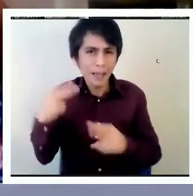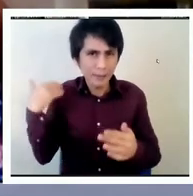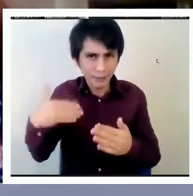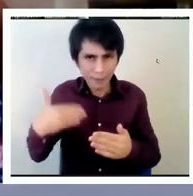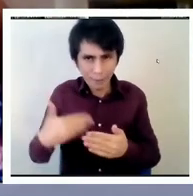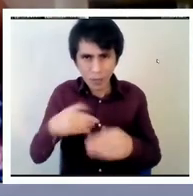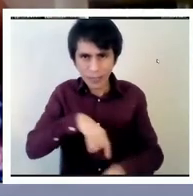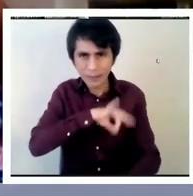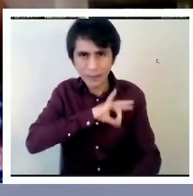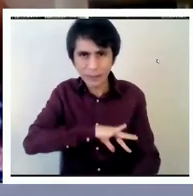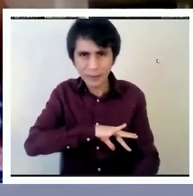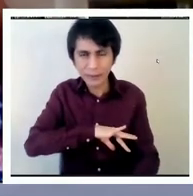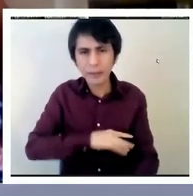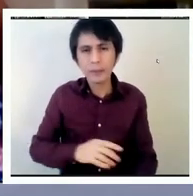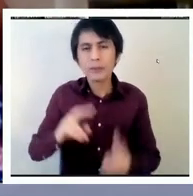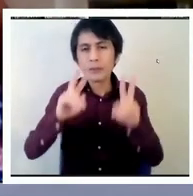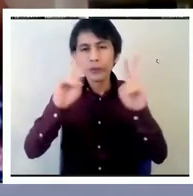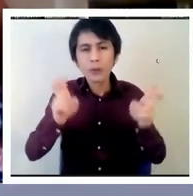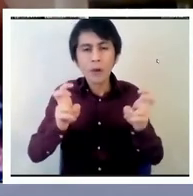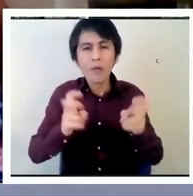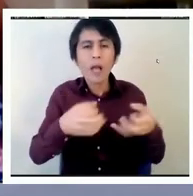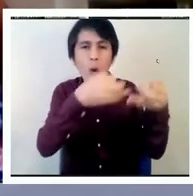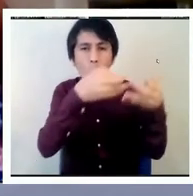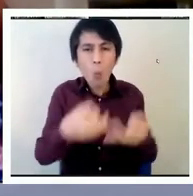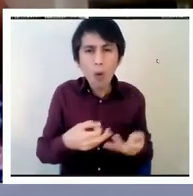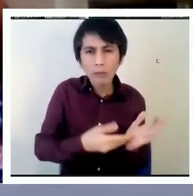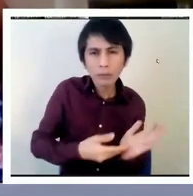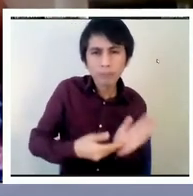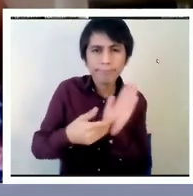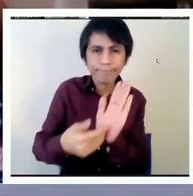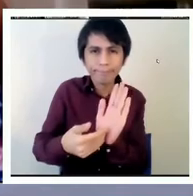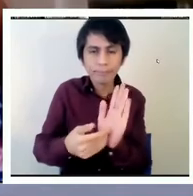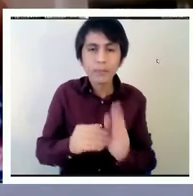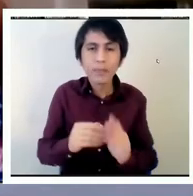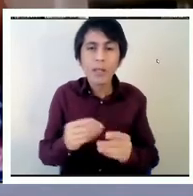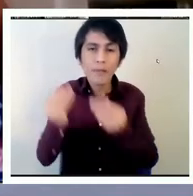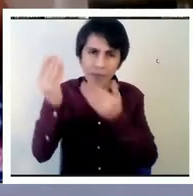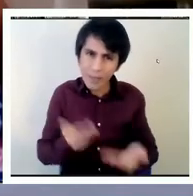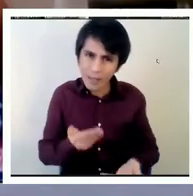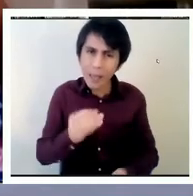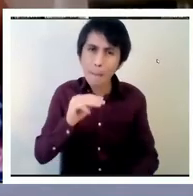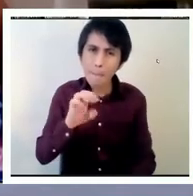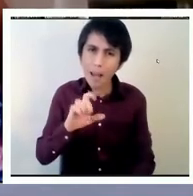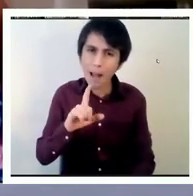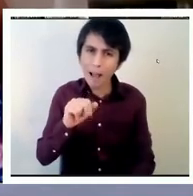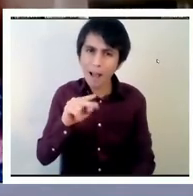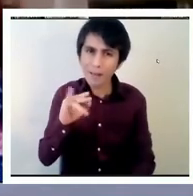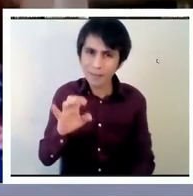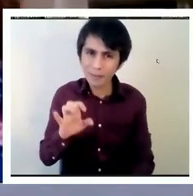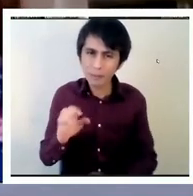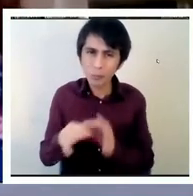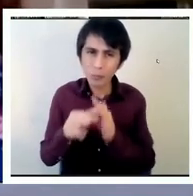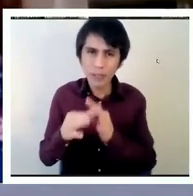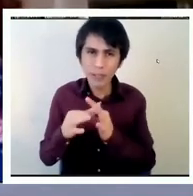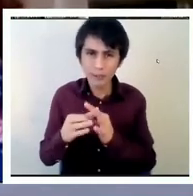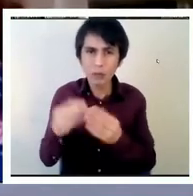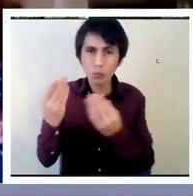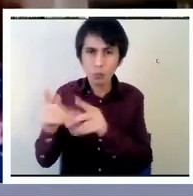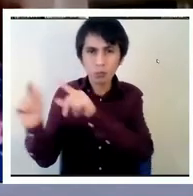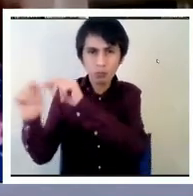al respecto de la rendición de cuentas. Así que, bienvenida, Melanie, gracias, y la pantalla es tuya.